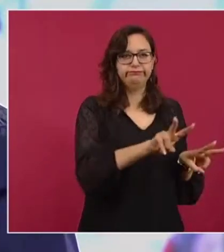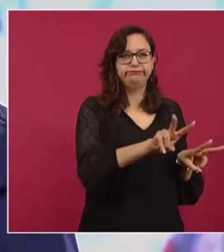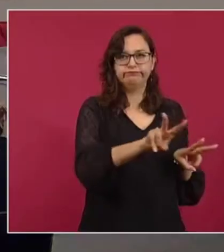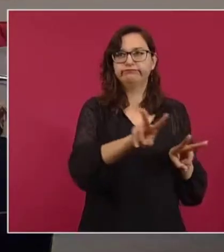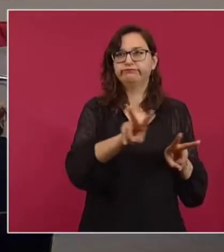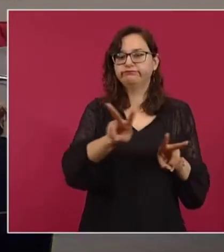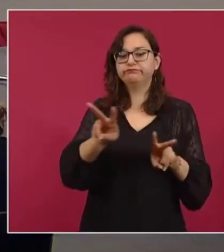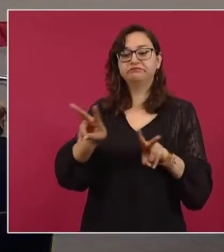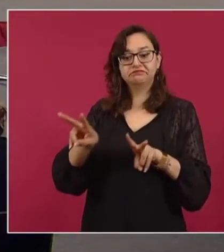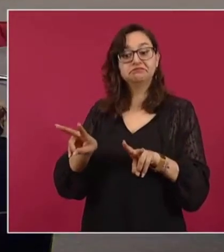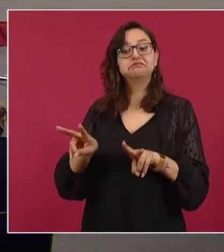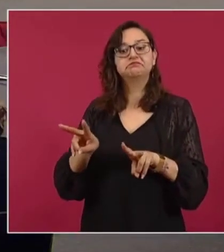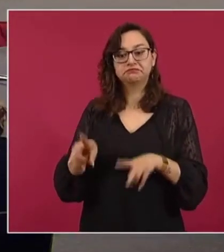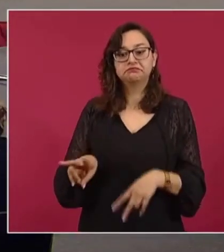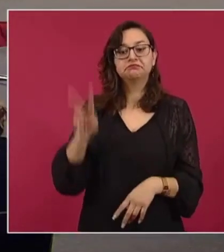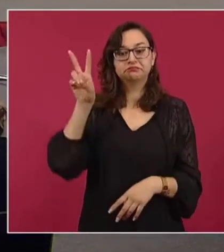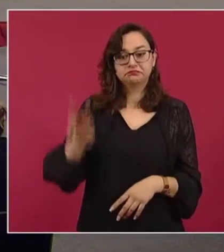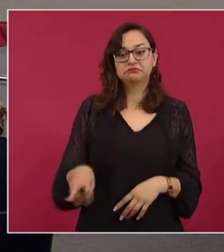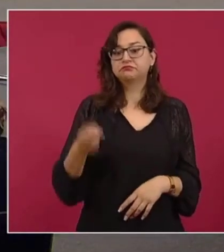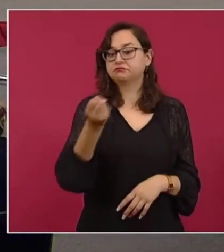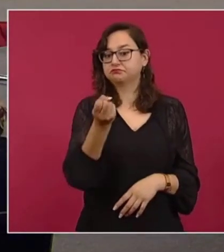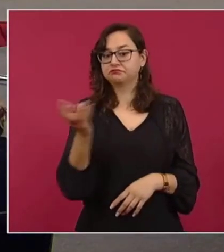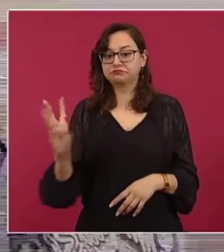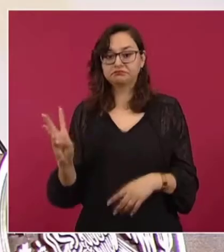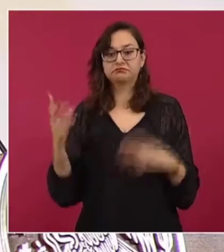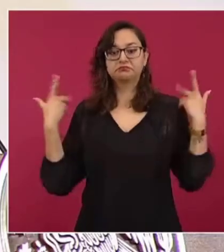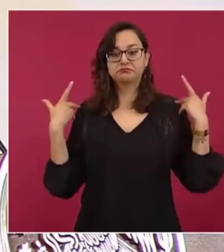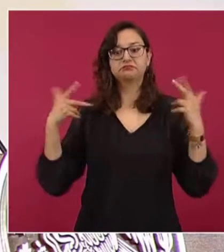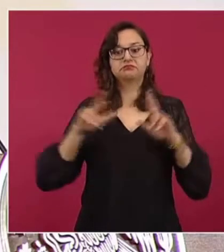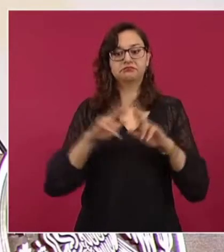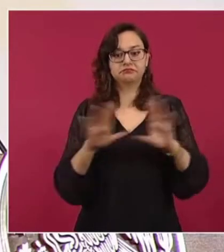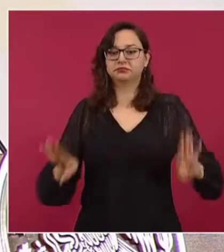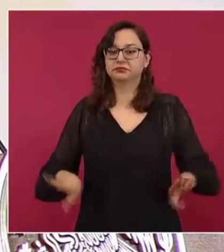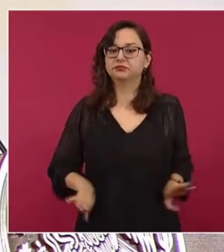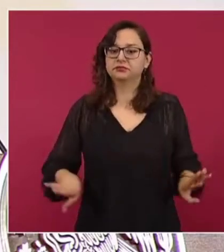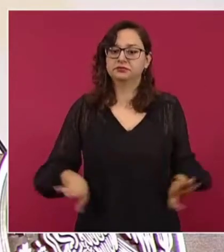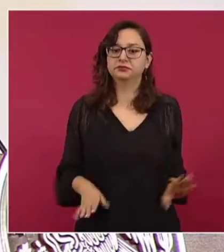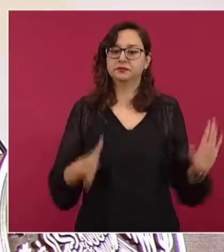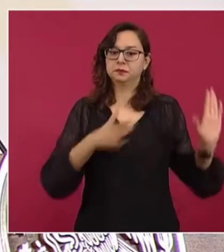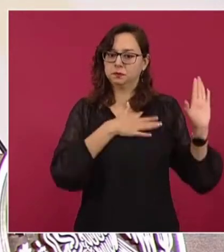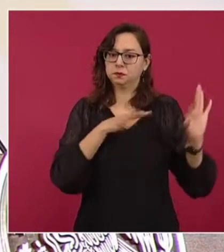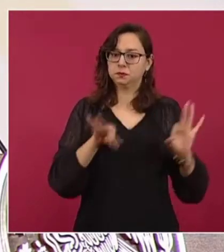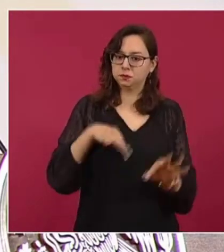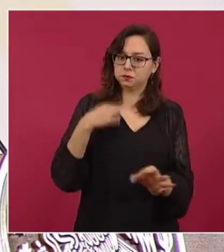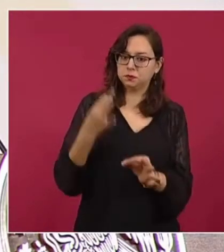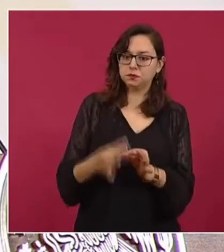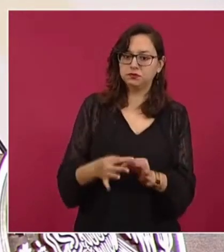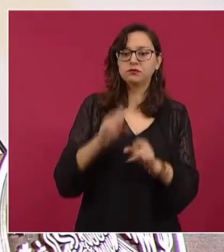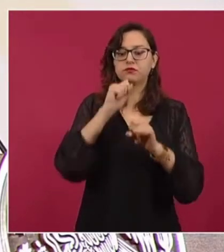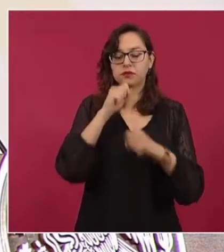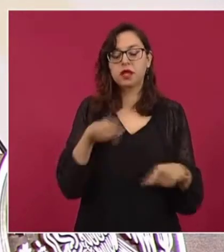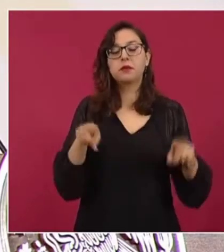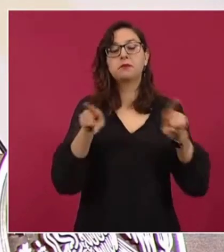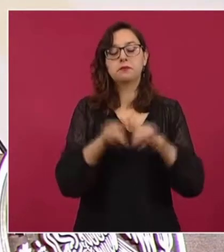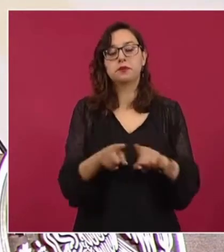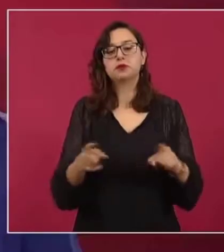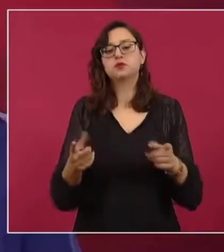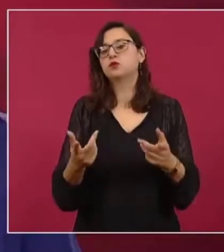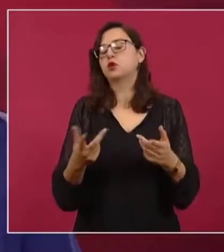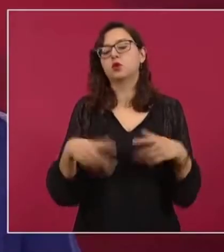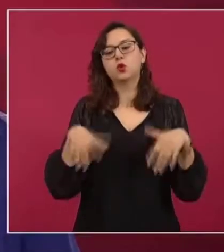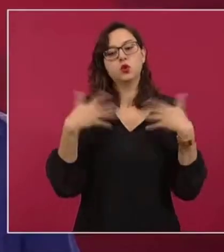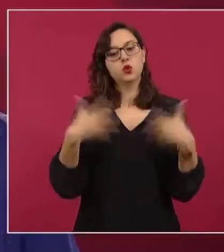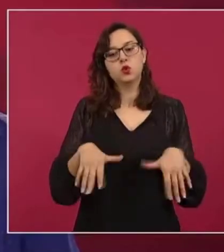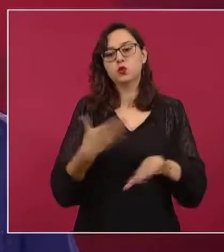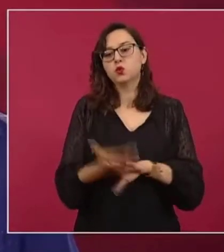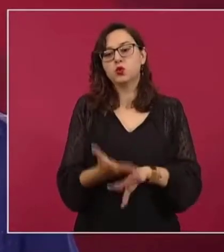el compromiso y la responsabilidad que tienen nuestros compañeros maestros, así como también la participación que totalmente